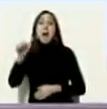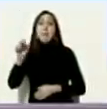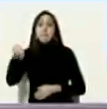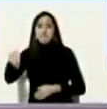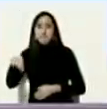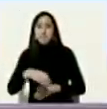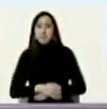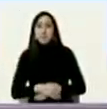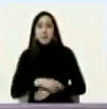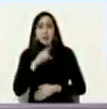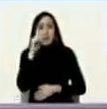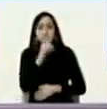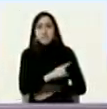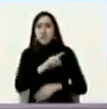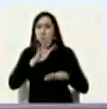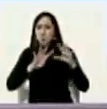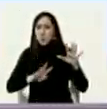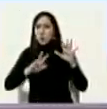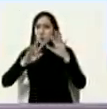del año 1975